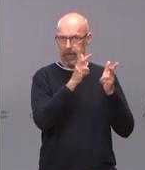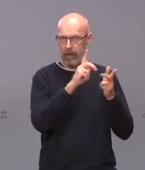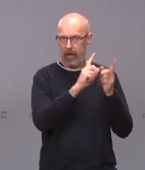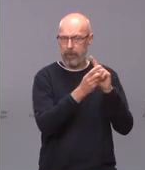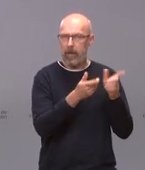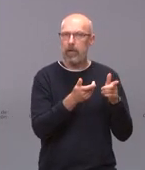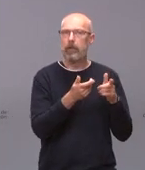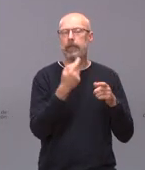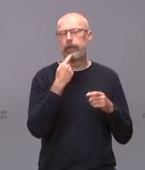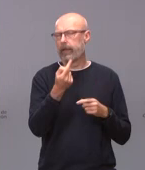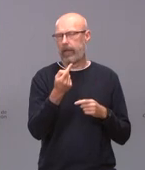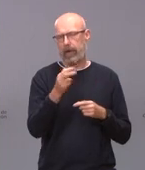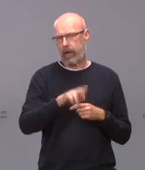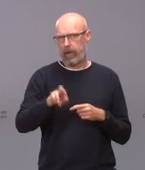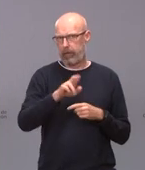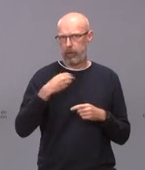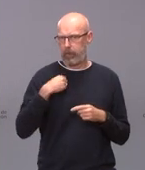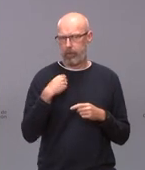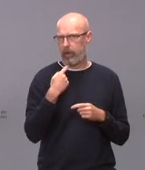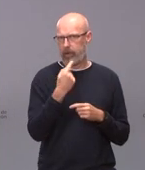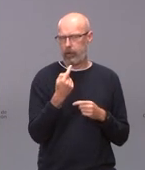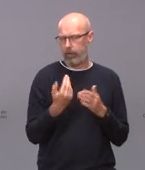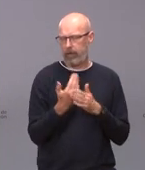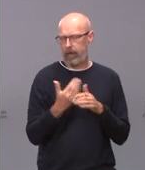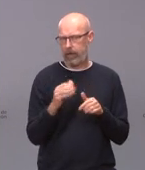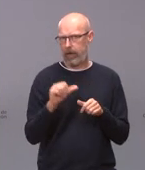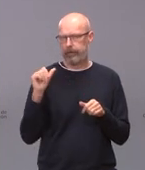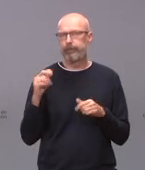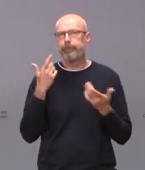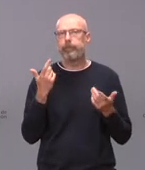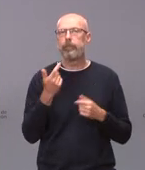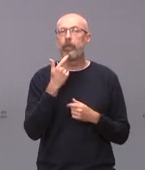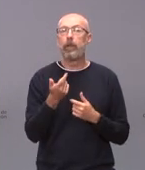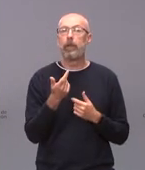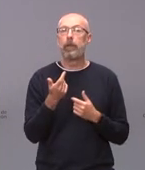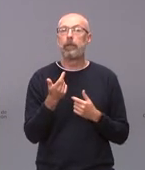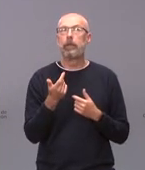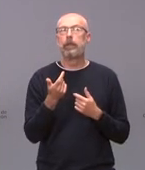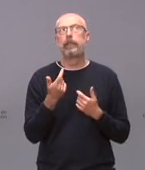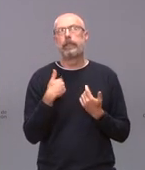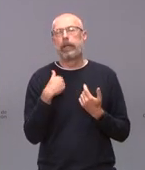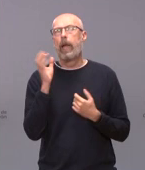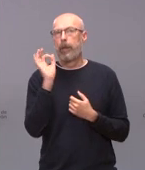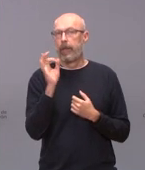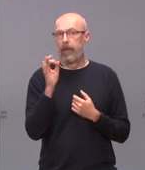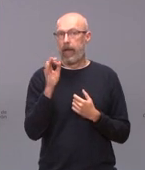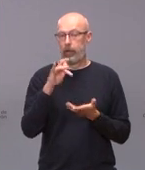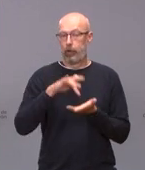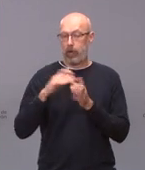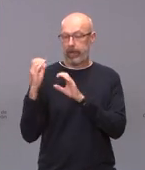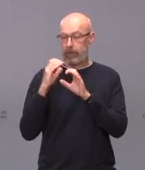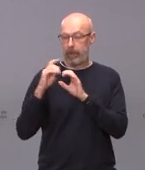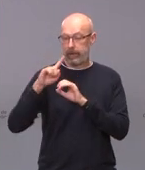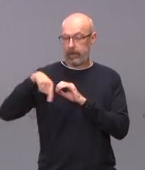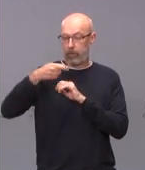insistir en una cosa que hemos dicho durante estos días es verdad que no ha habido el efecto temido más temido de la semana santa